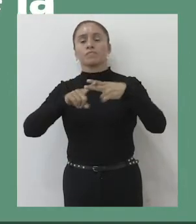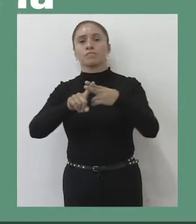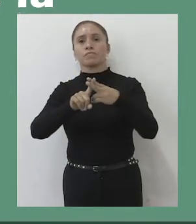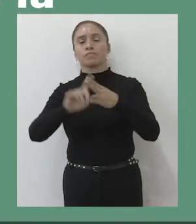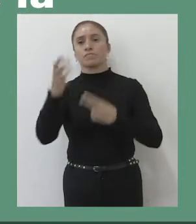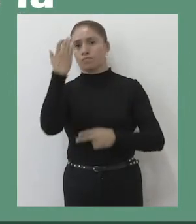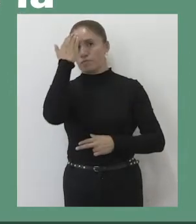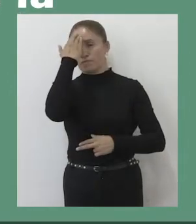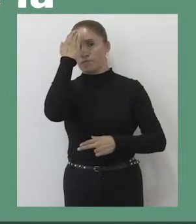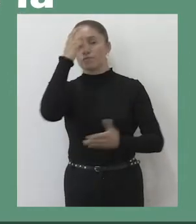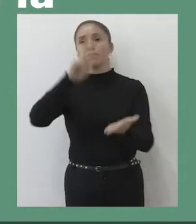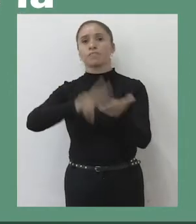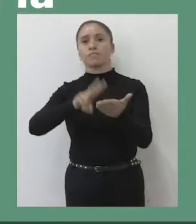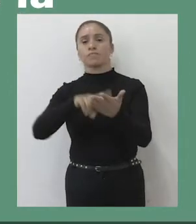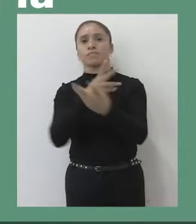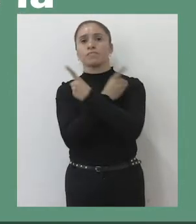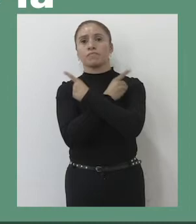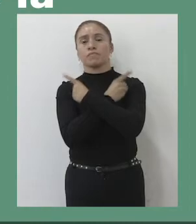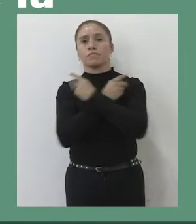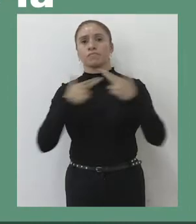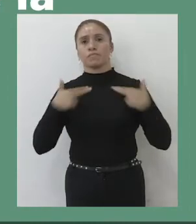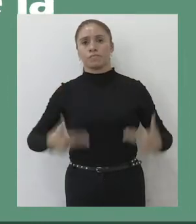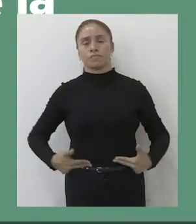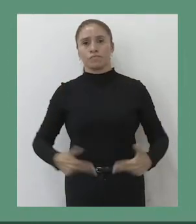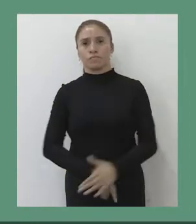reconoce el valor de la dignidad humana.